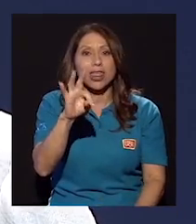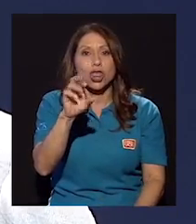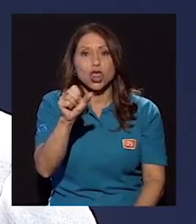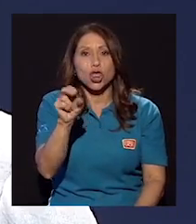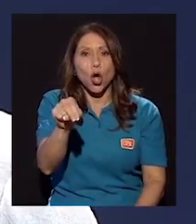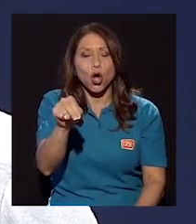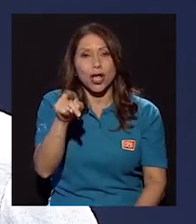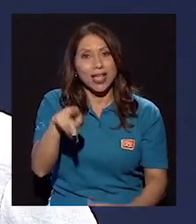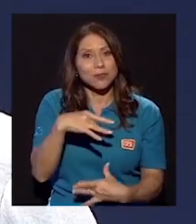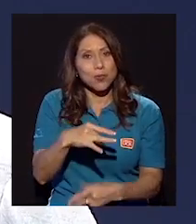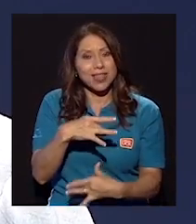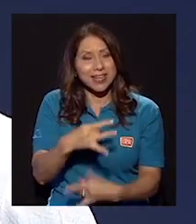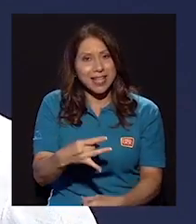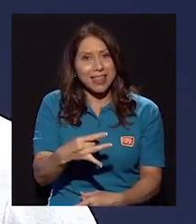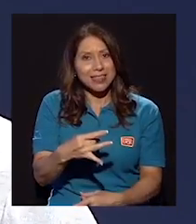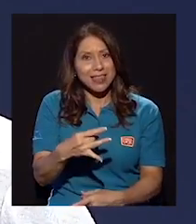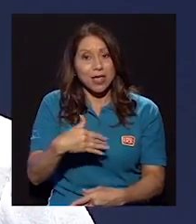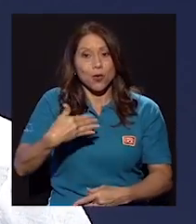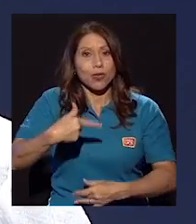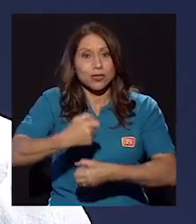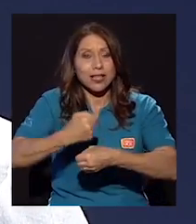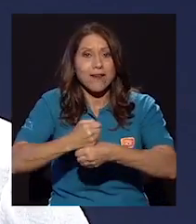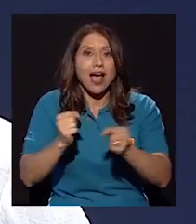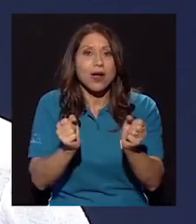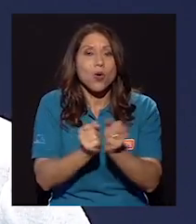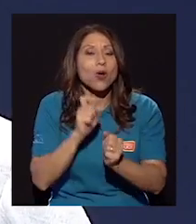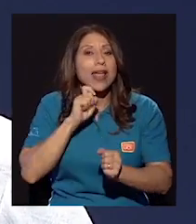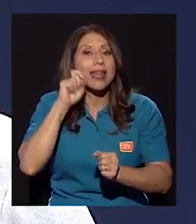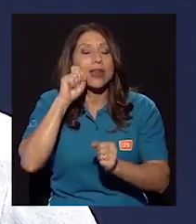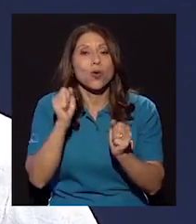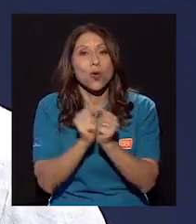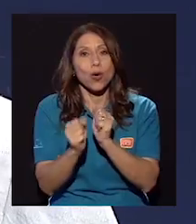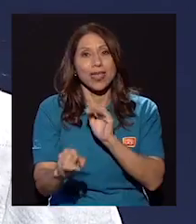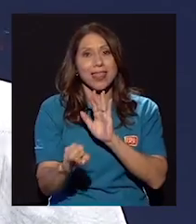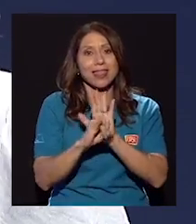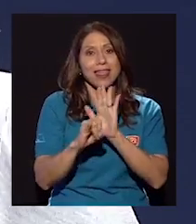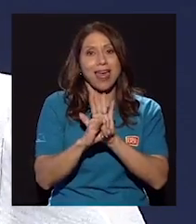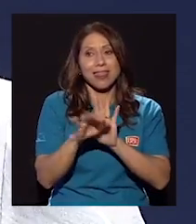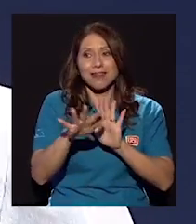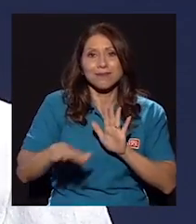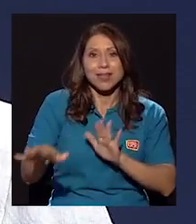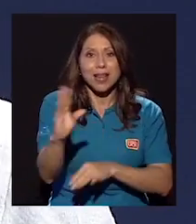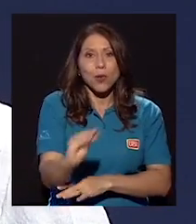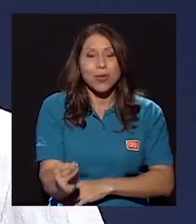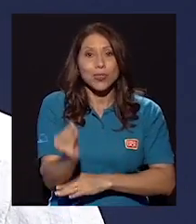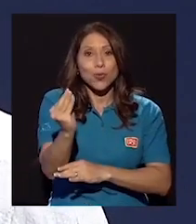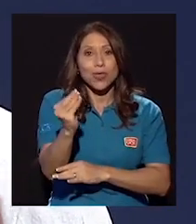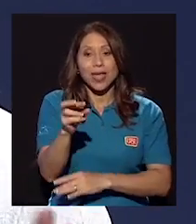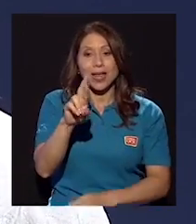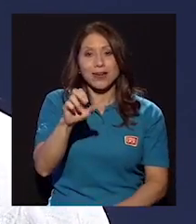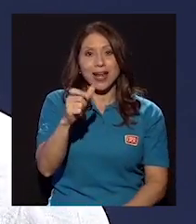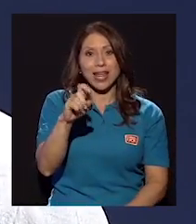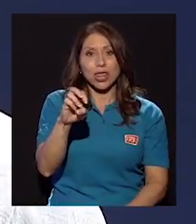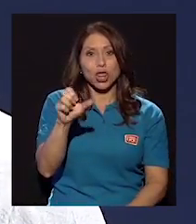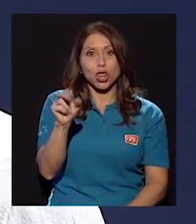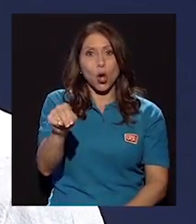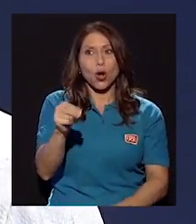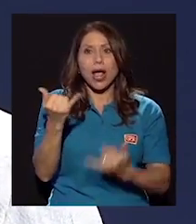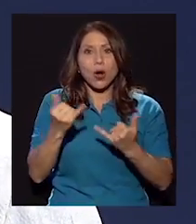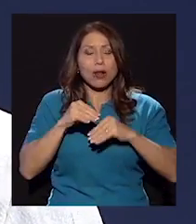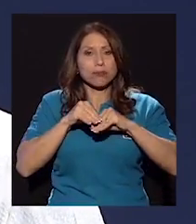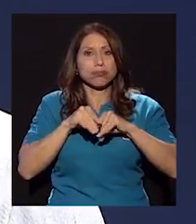trabajar cuestiones de género y de identidad en la juventud, que es un género, evidentemente, que ha arrasado, que allí se conoce,